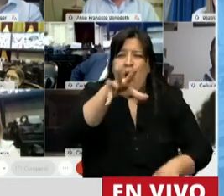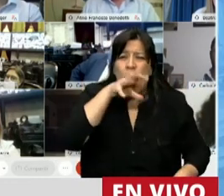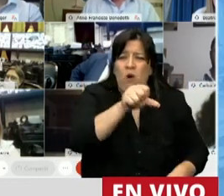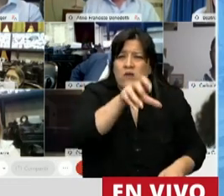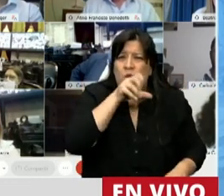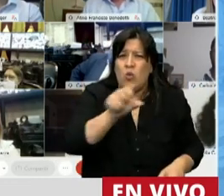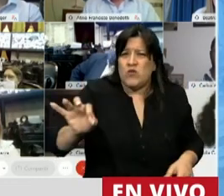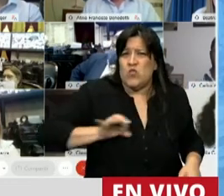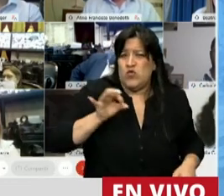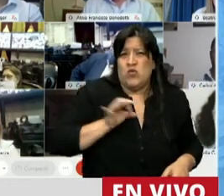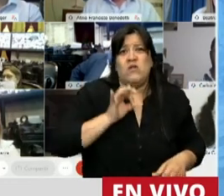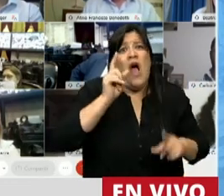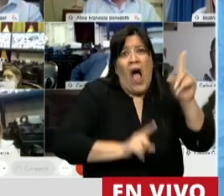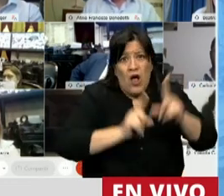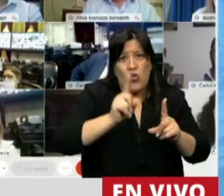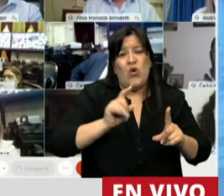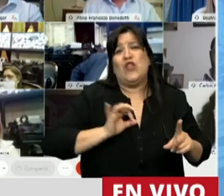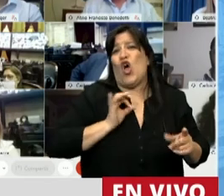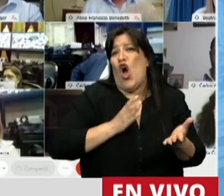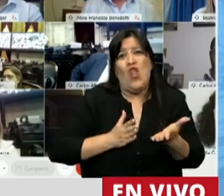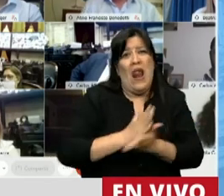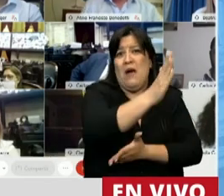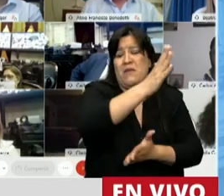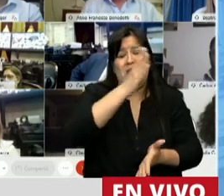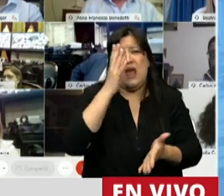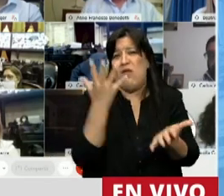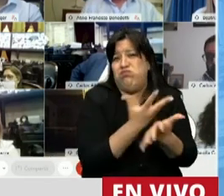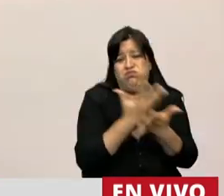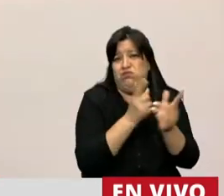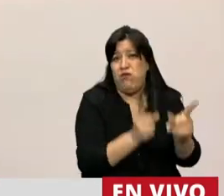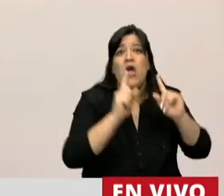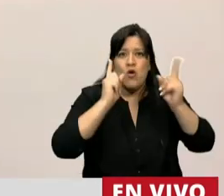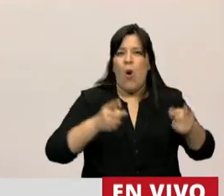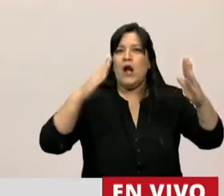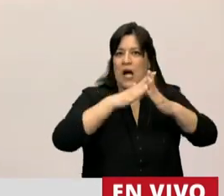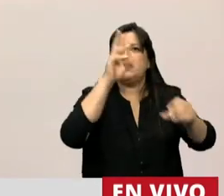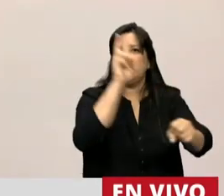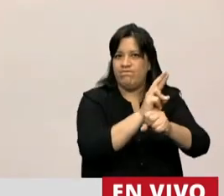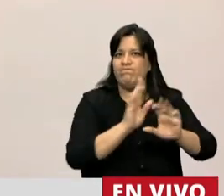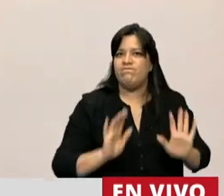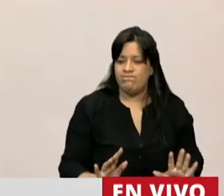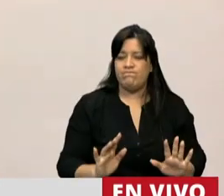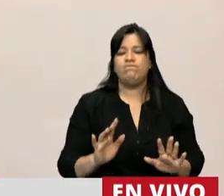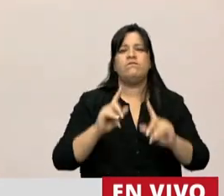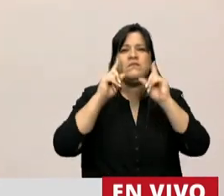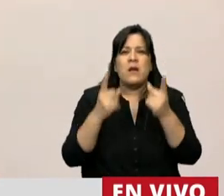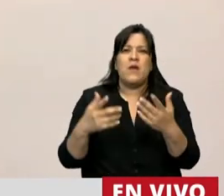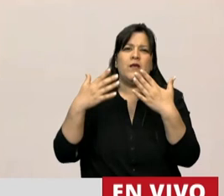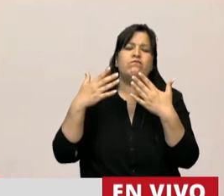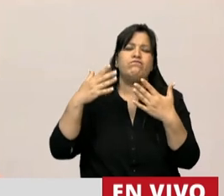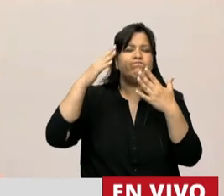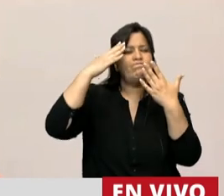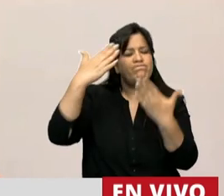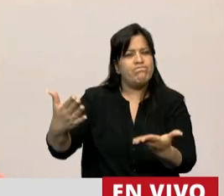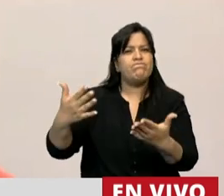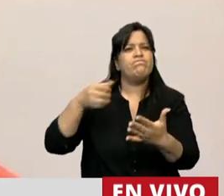algunas durante toda su vida. Termino con la expresión del reconocido activista trans